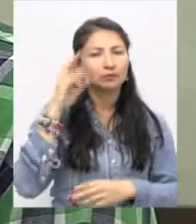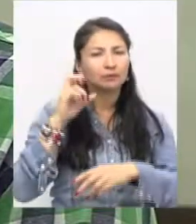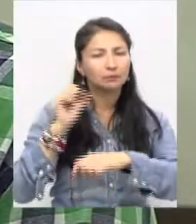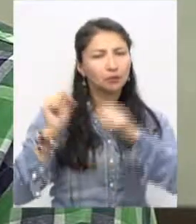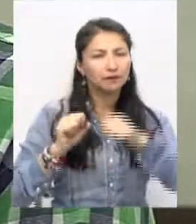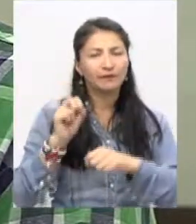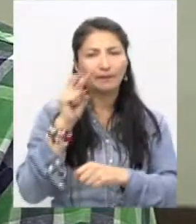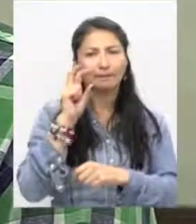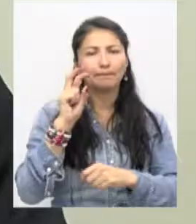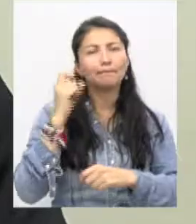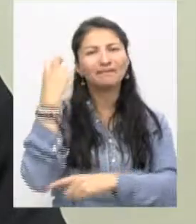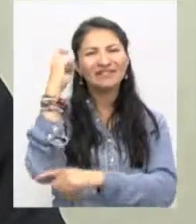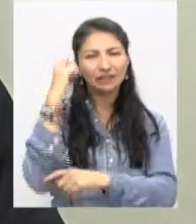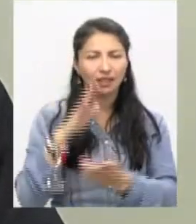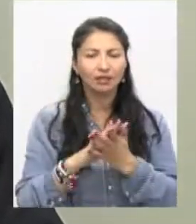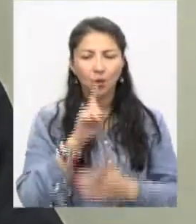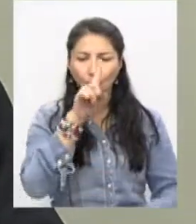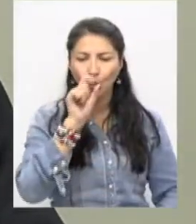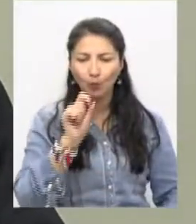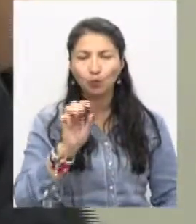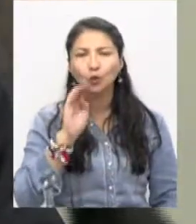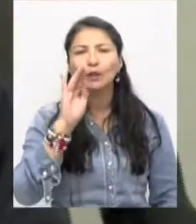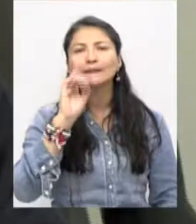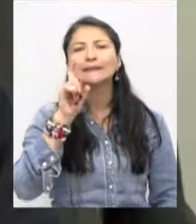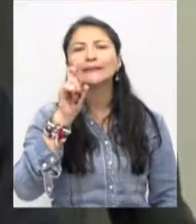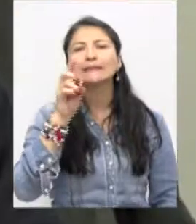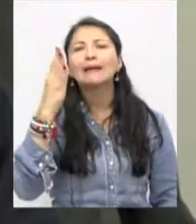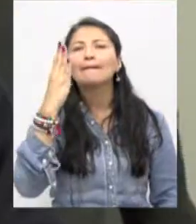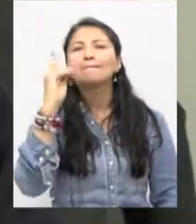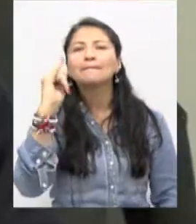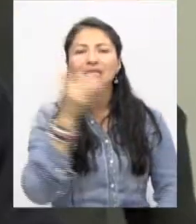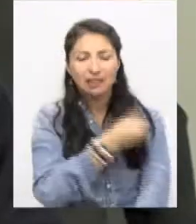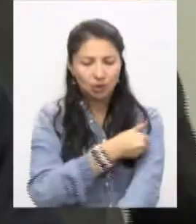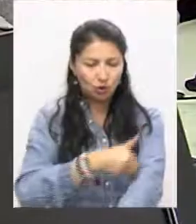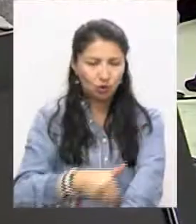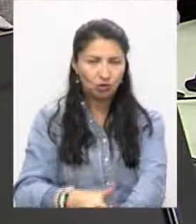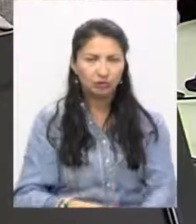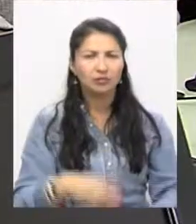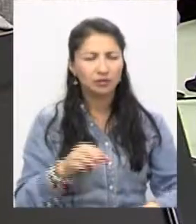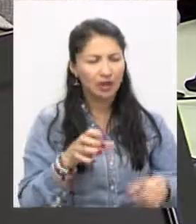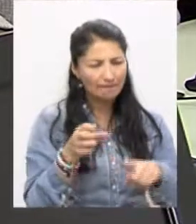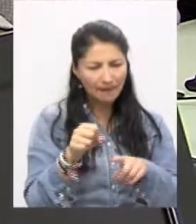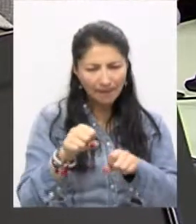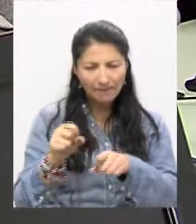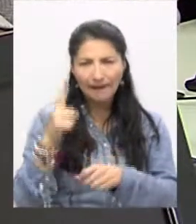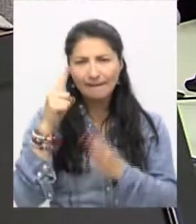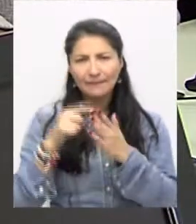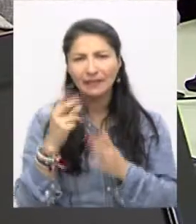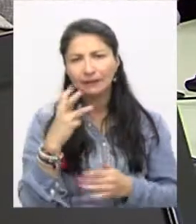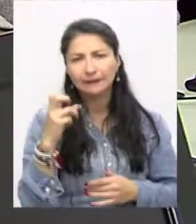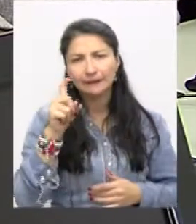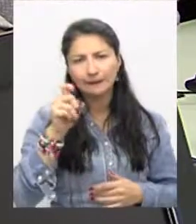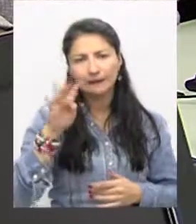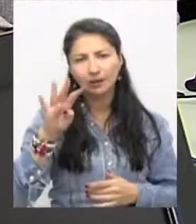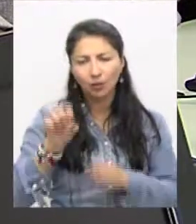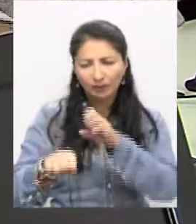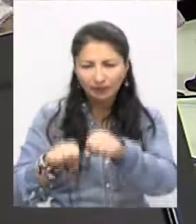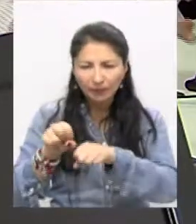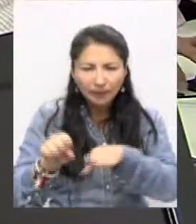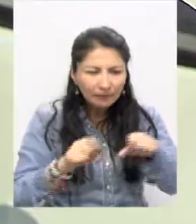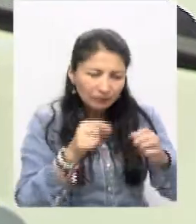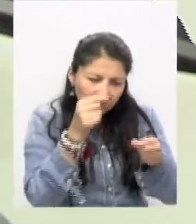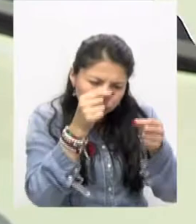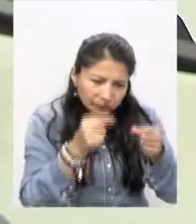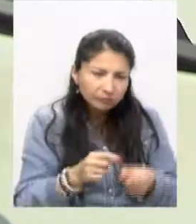posible incidencia fiscal, en cuantía de 1.36 billones de pesos, y detectaron 1.364